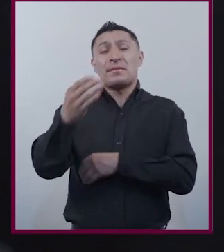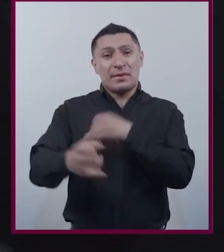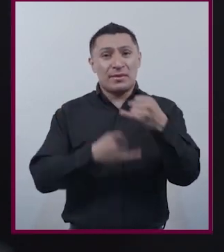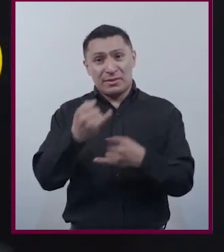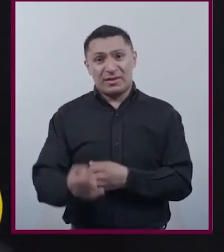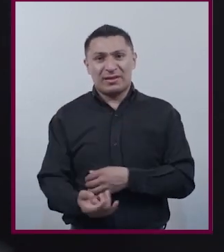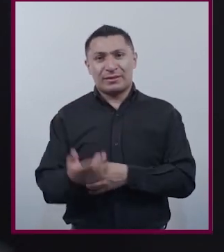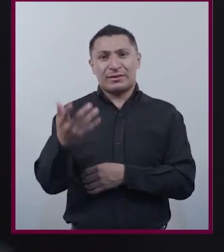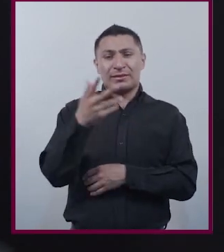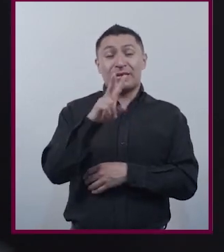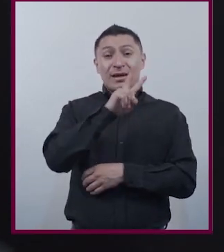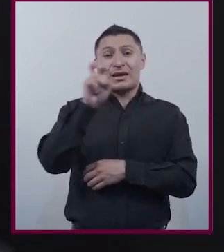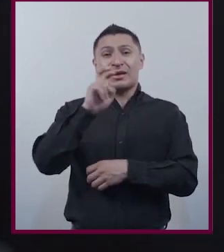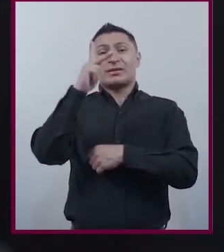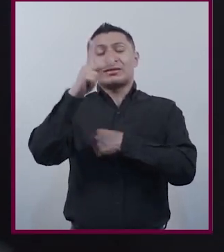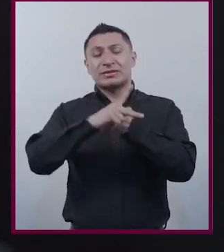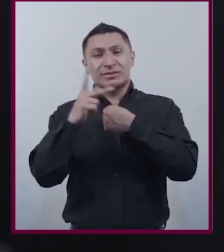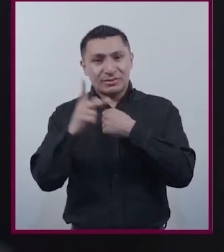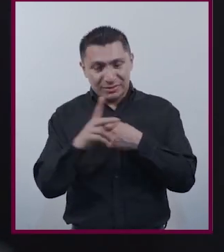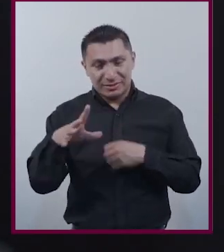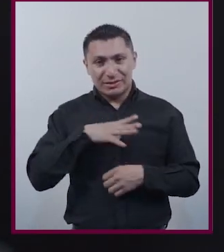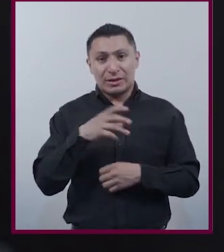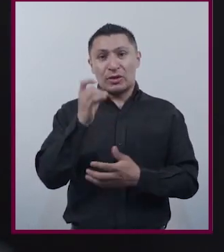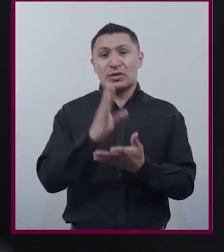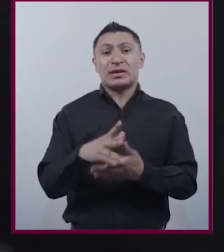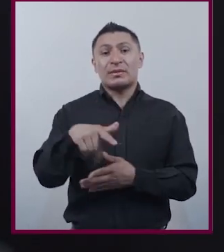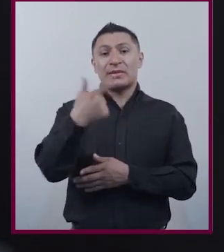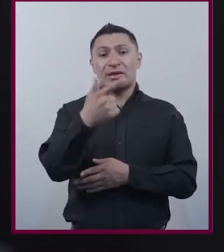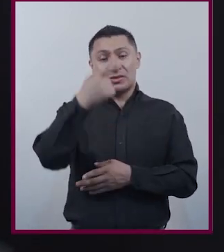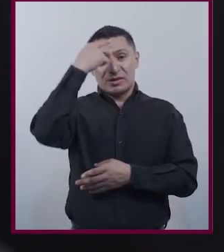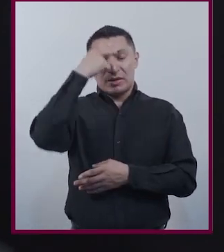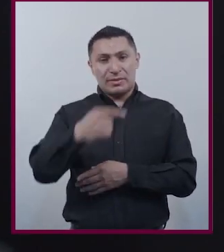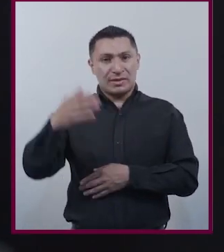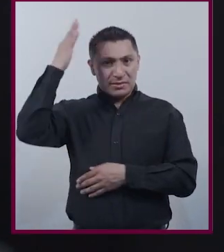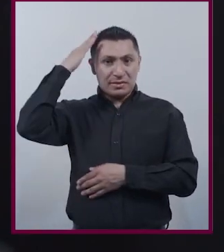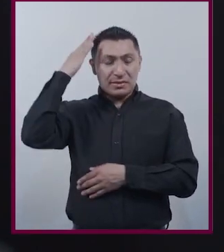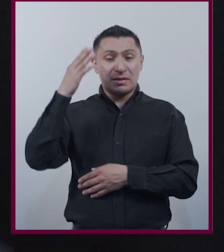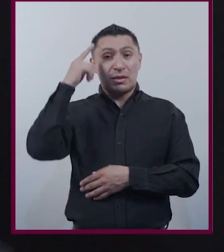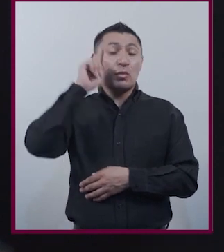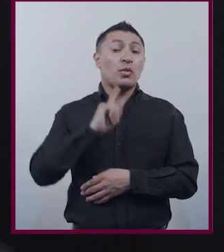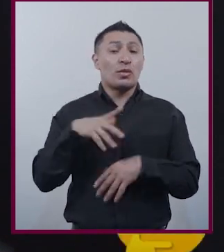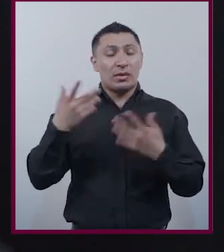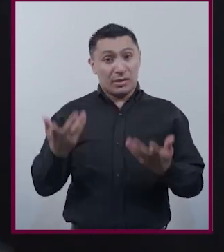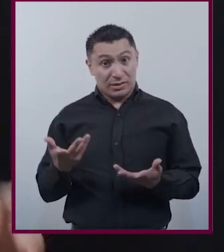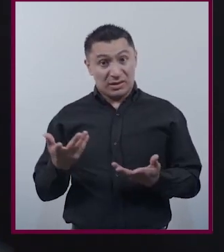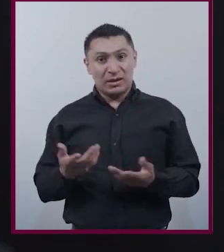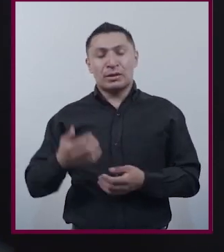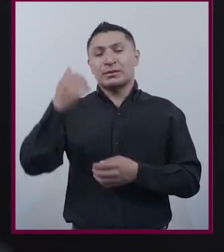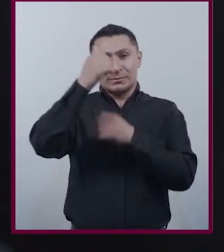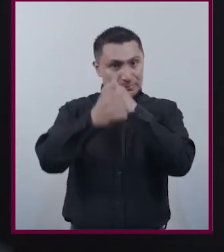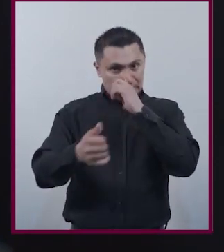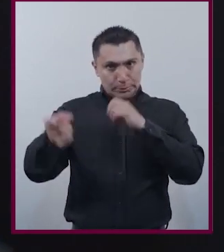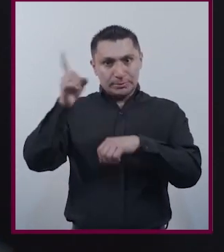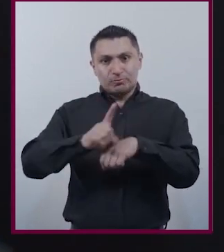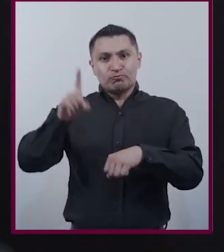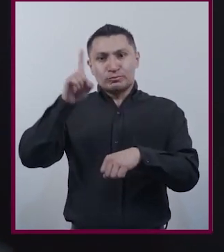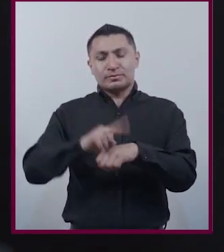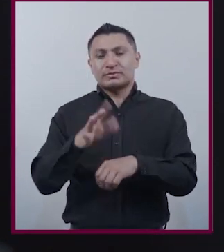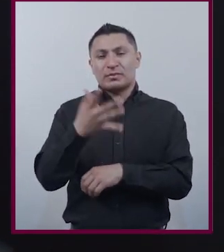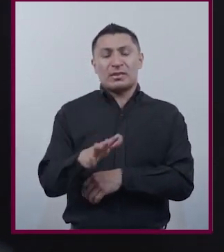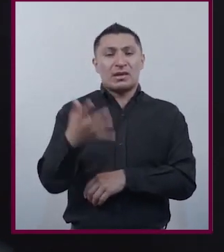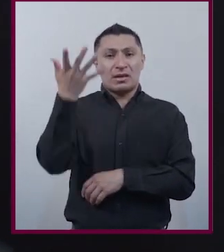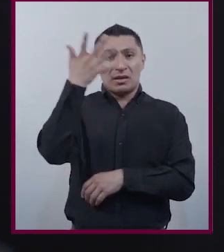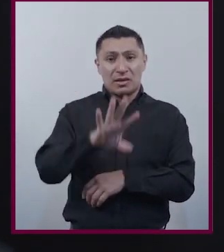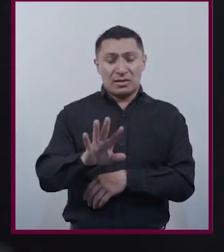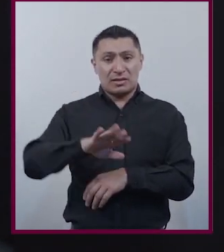de casi los 200 países que existen, solo 12 están dirigidos por mujeres? ¿Que cada día se cometen en promedio 10